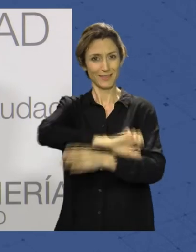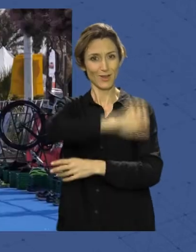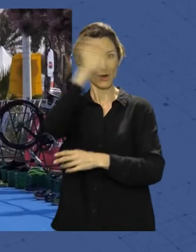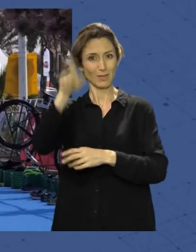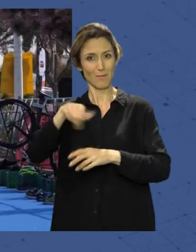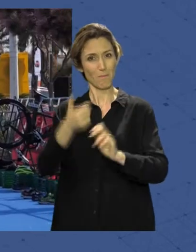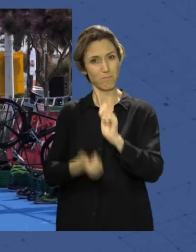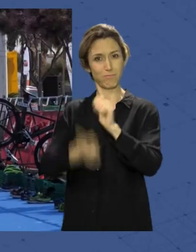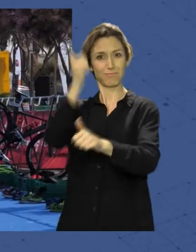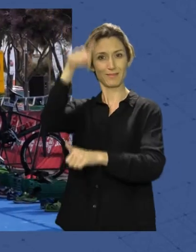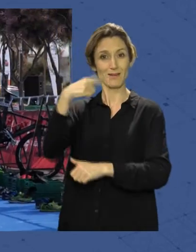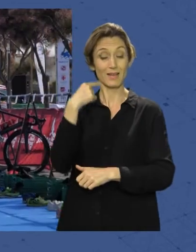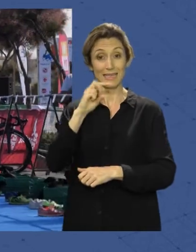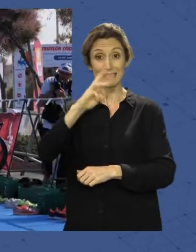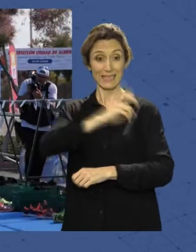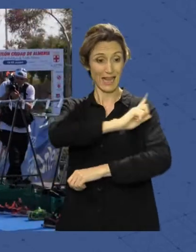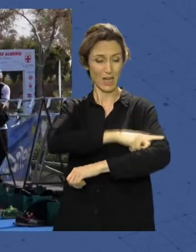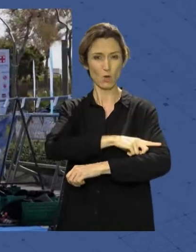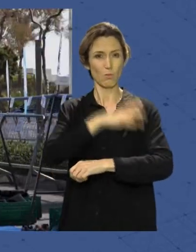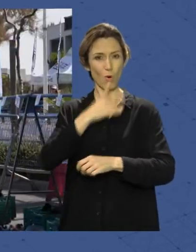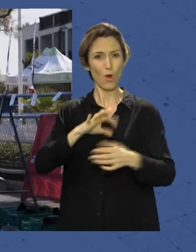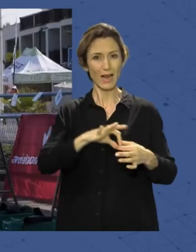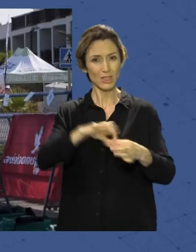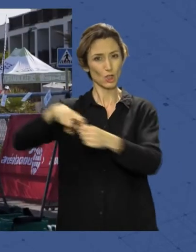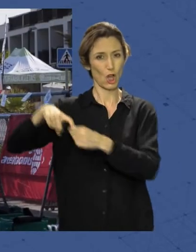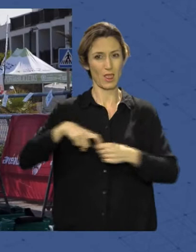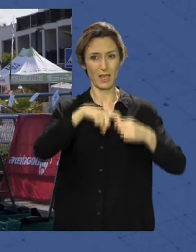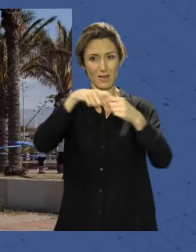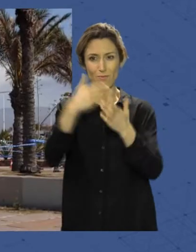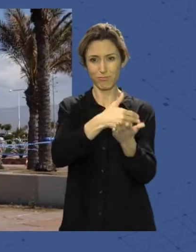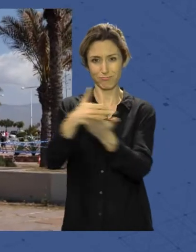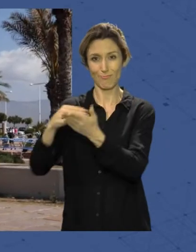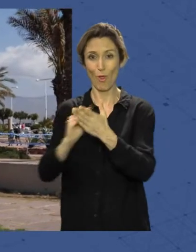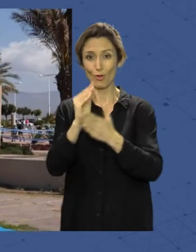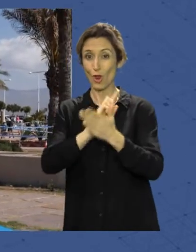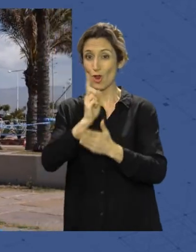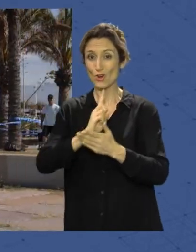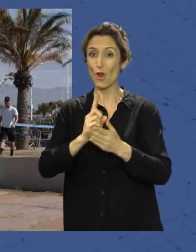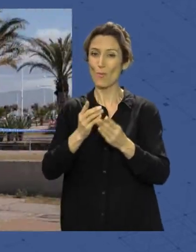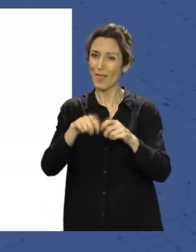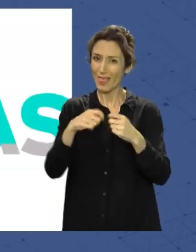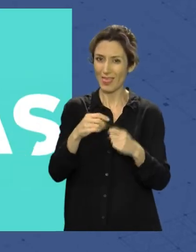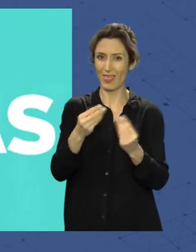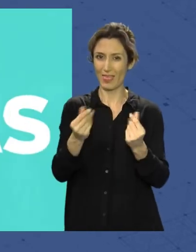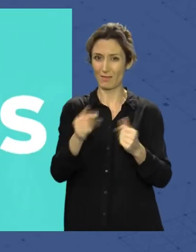Almería. Este triatlón tendrá su parcela solidaria con recogida de productos no perecederos para el Banco de Alimentos.